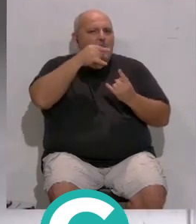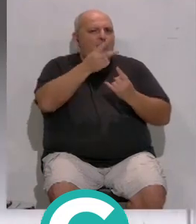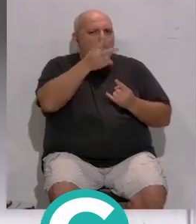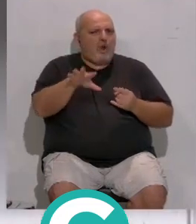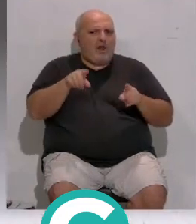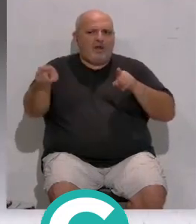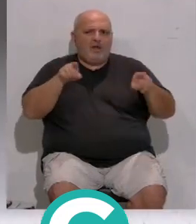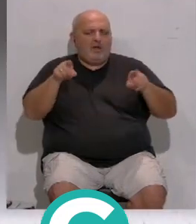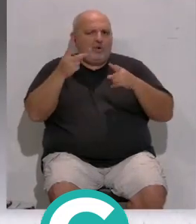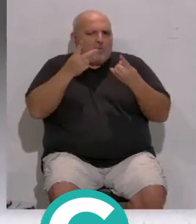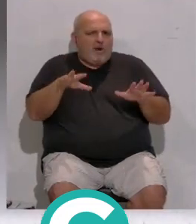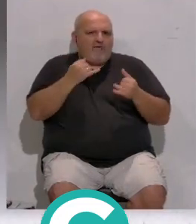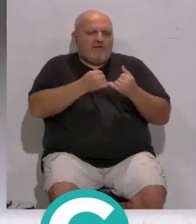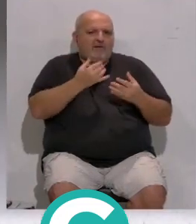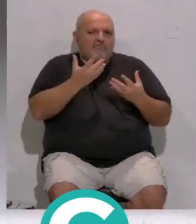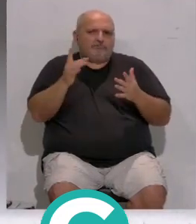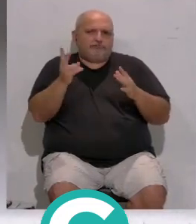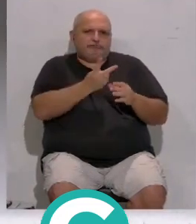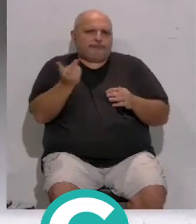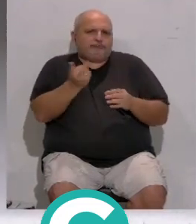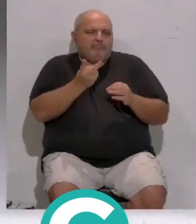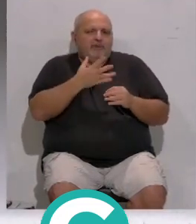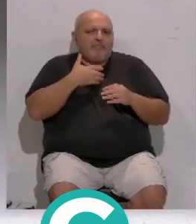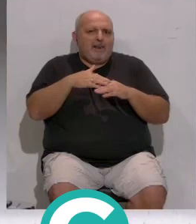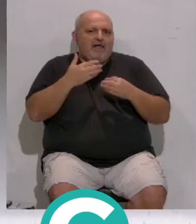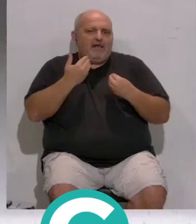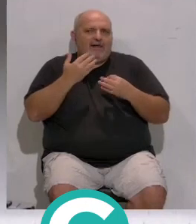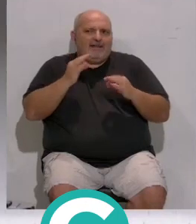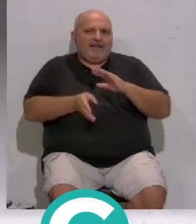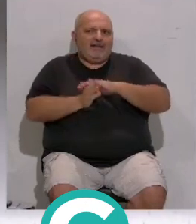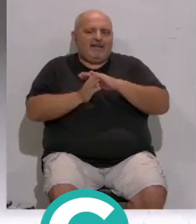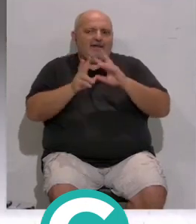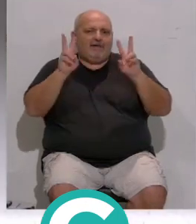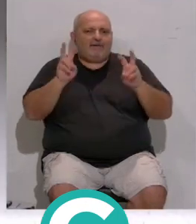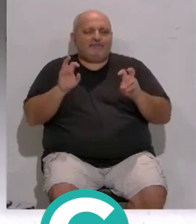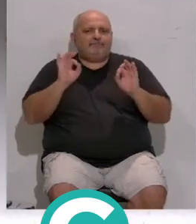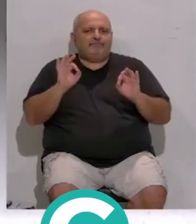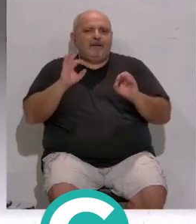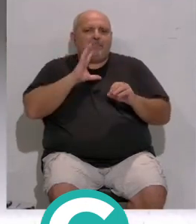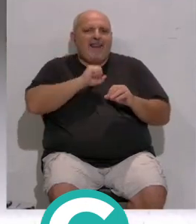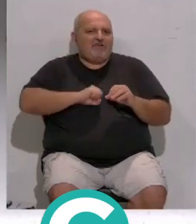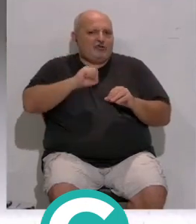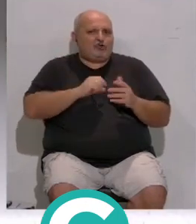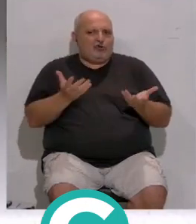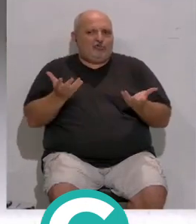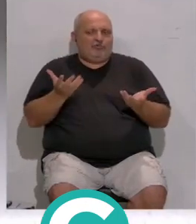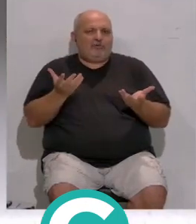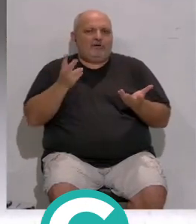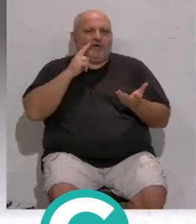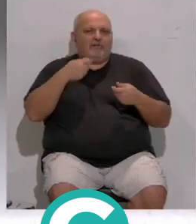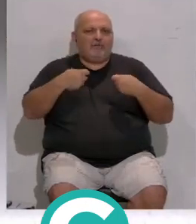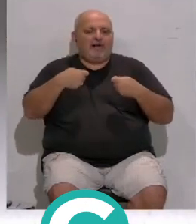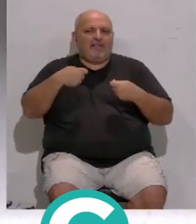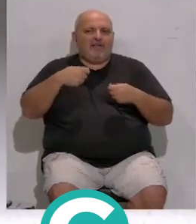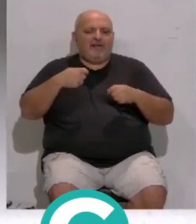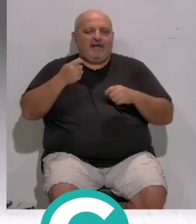creo... ...que son fiestas que tienen que convivir... ...y para mí... ...y para ir terminando... ...sería... ...sería maravilloso... ...ver este mercado